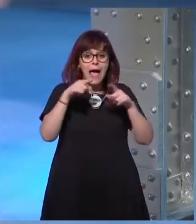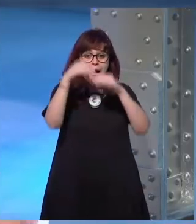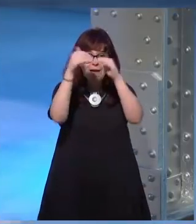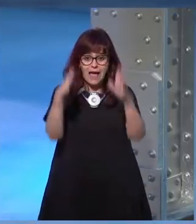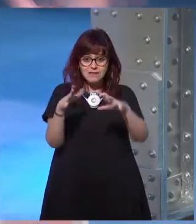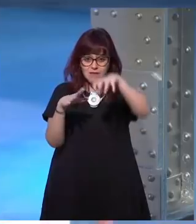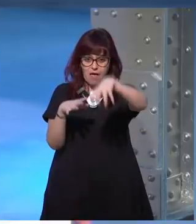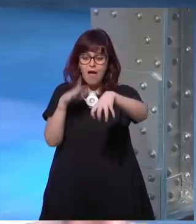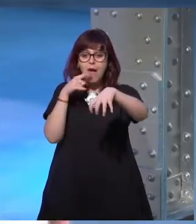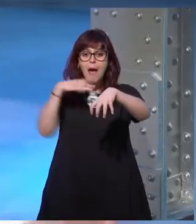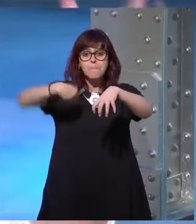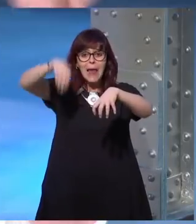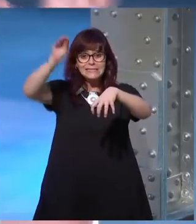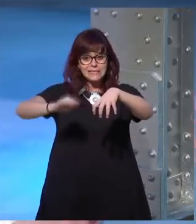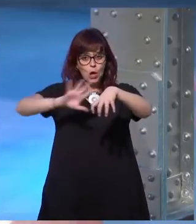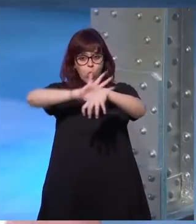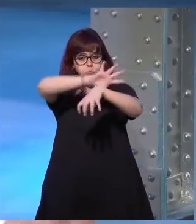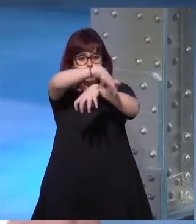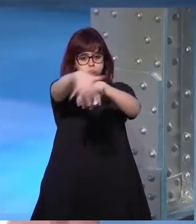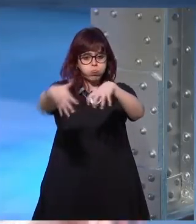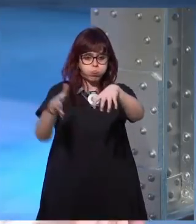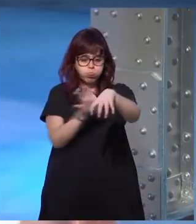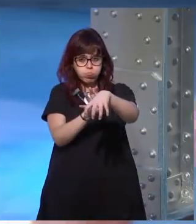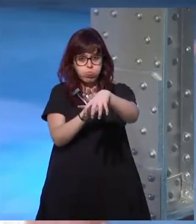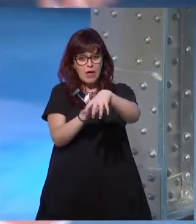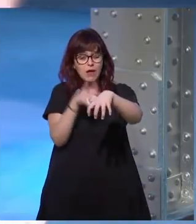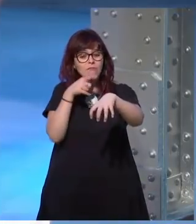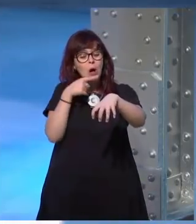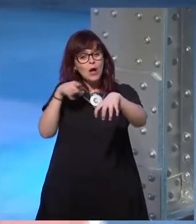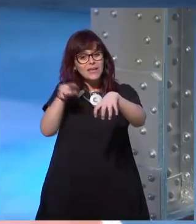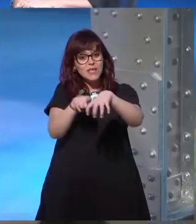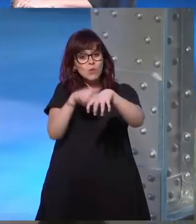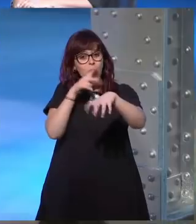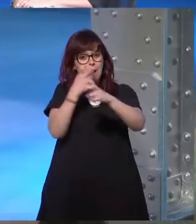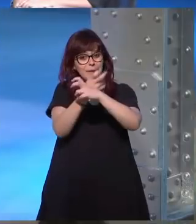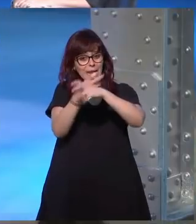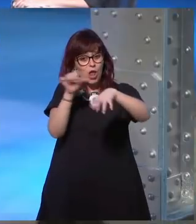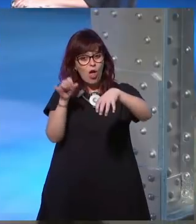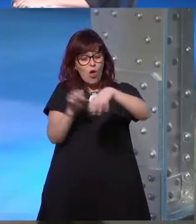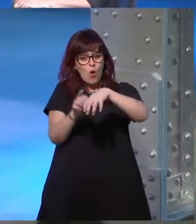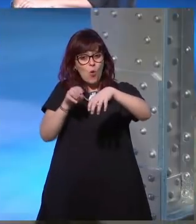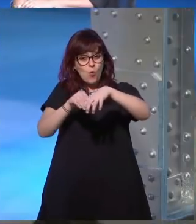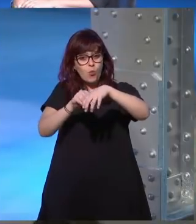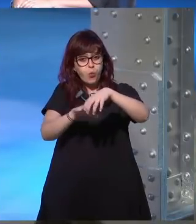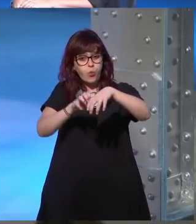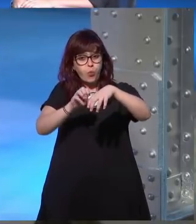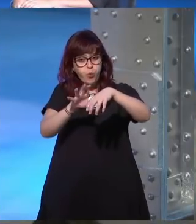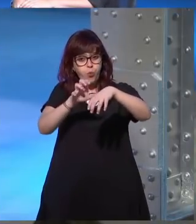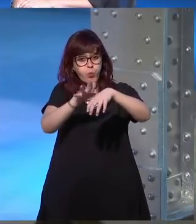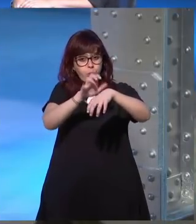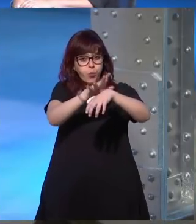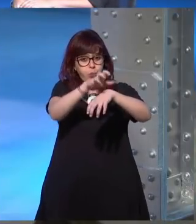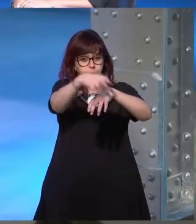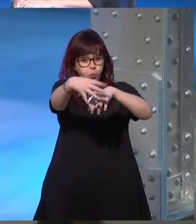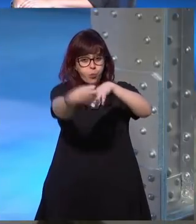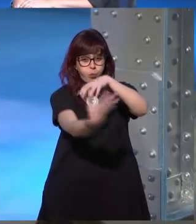sellaban el plástico y lo llenaban de veneno pero hasta reventar estaba tan lleno de bichos